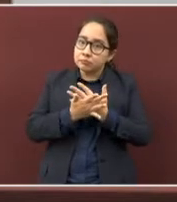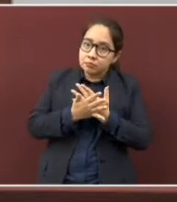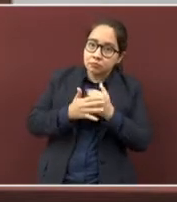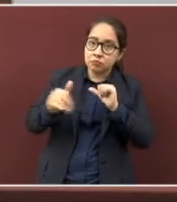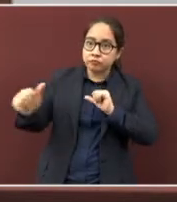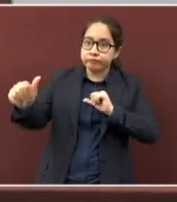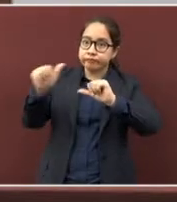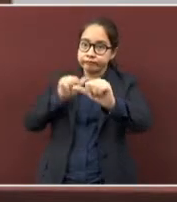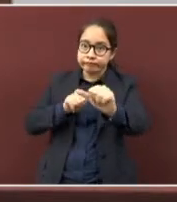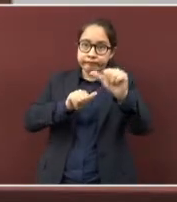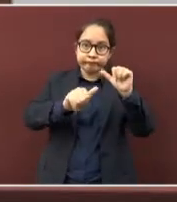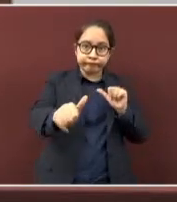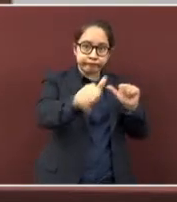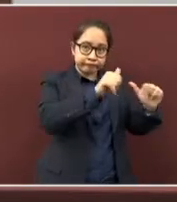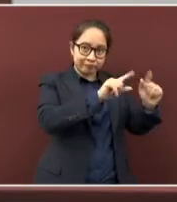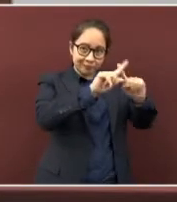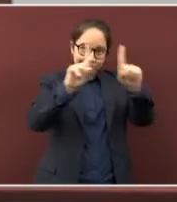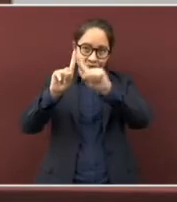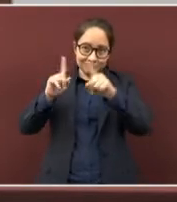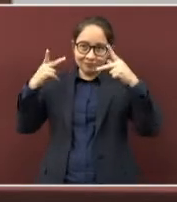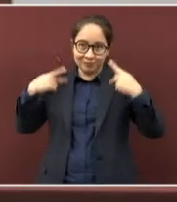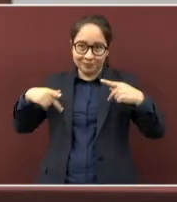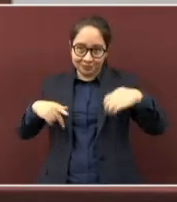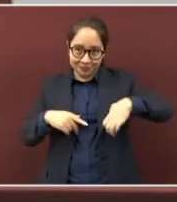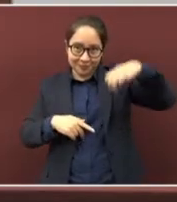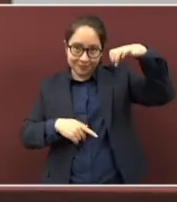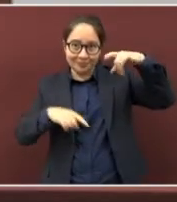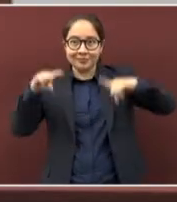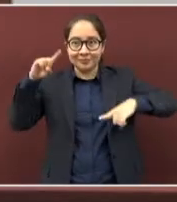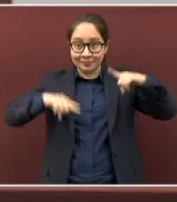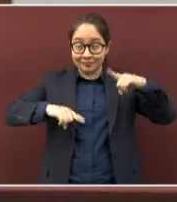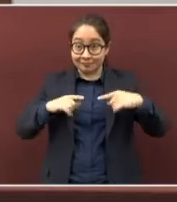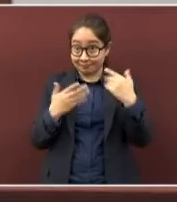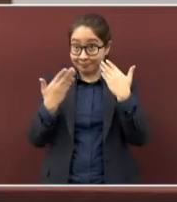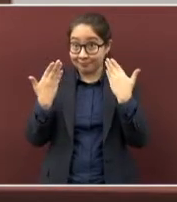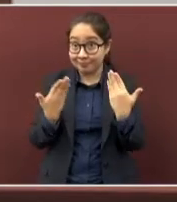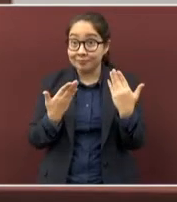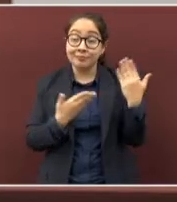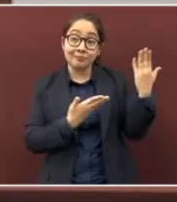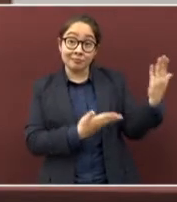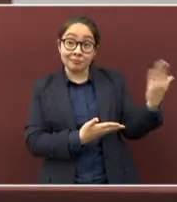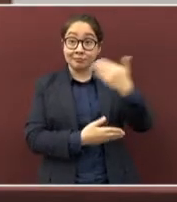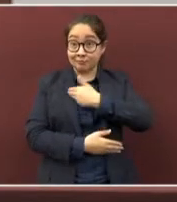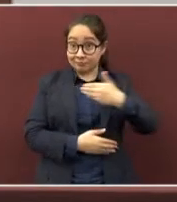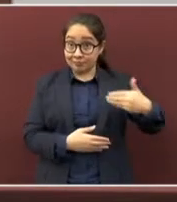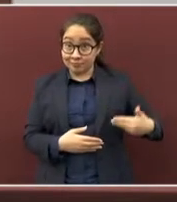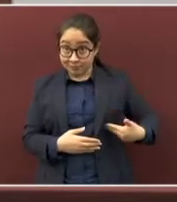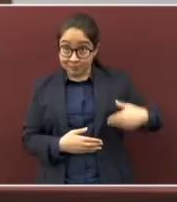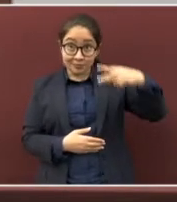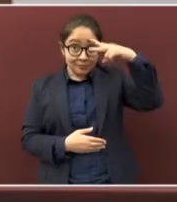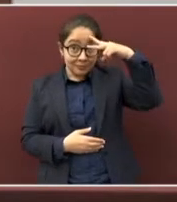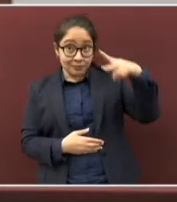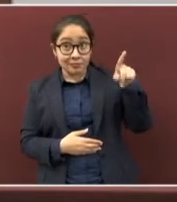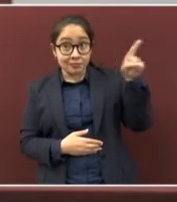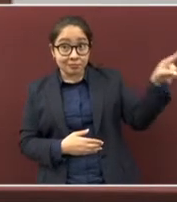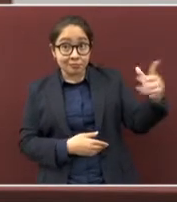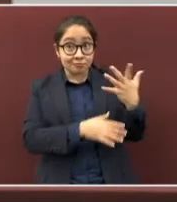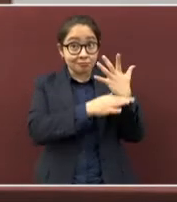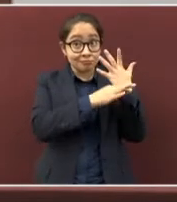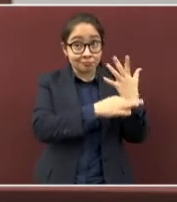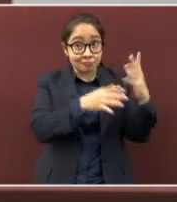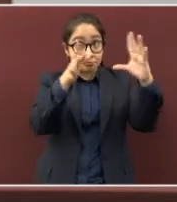Como ven ustedes, el presidente de la República fue claro al decir que la vacuna contra